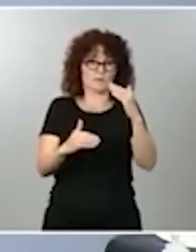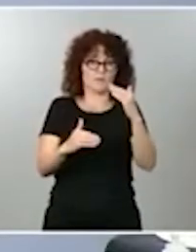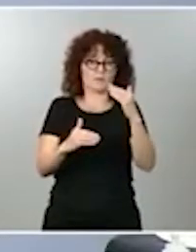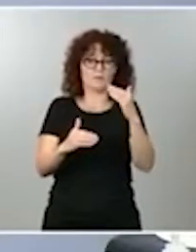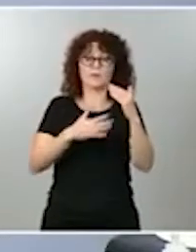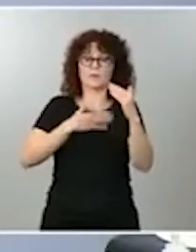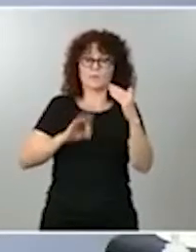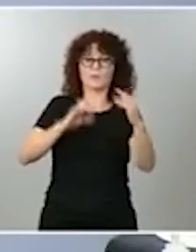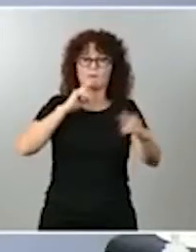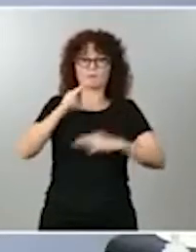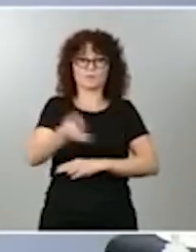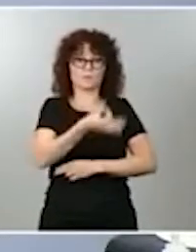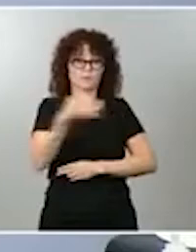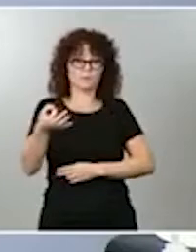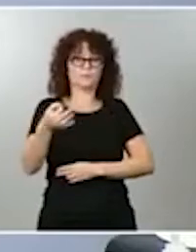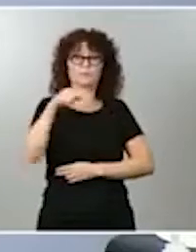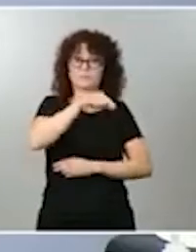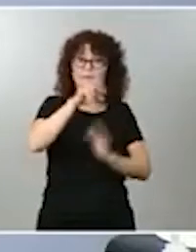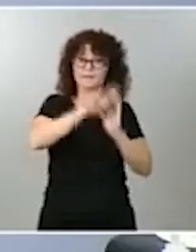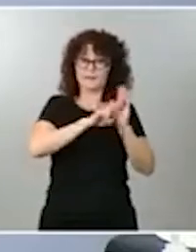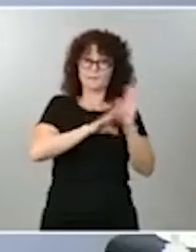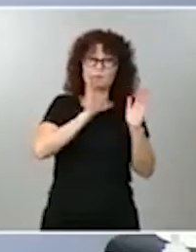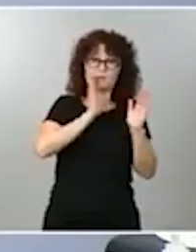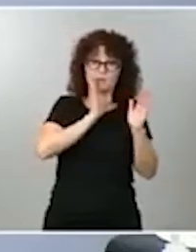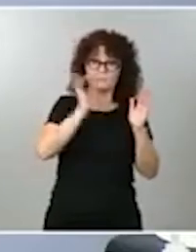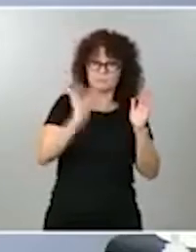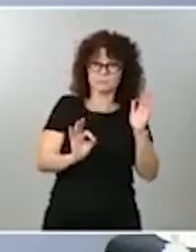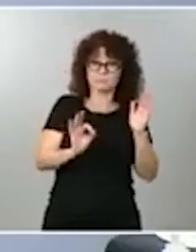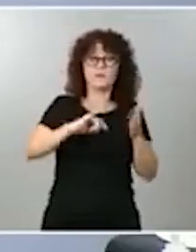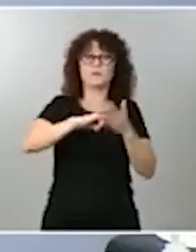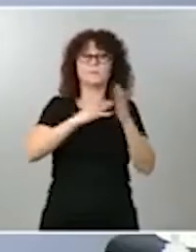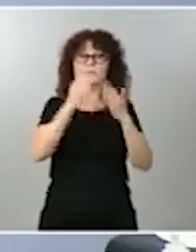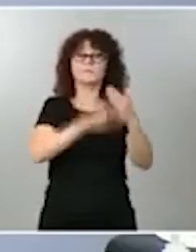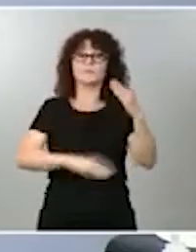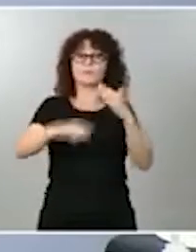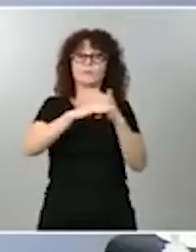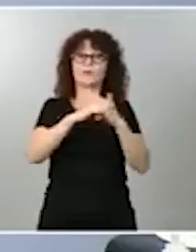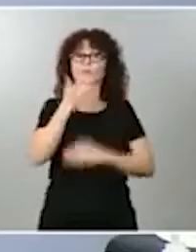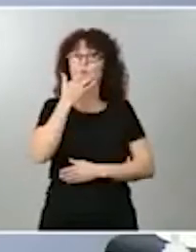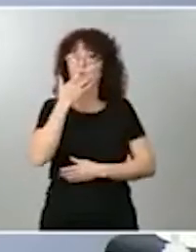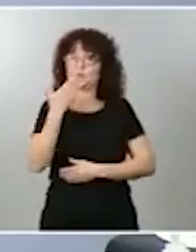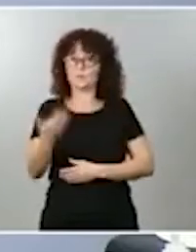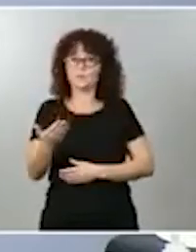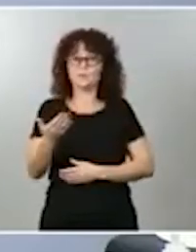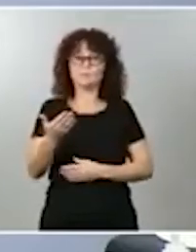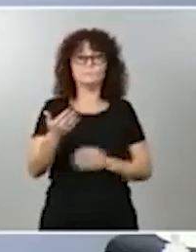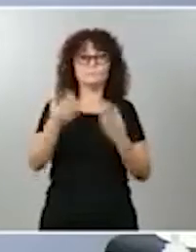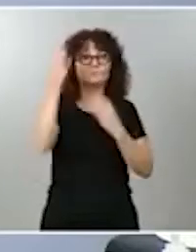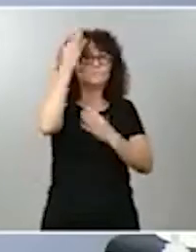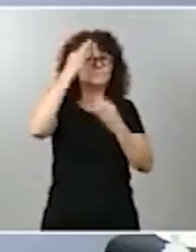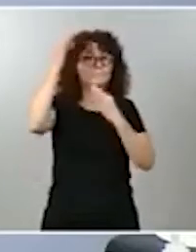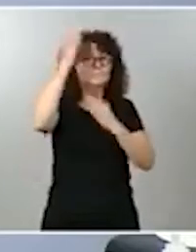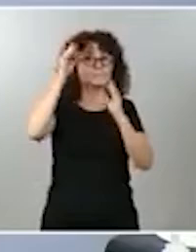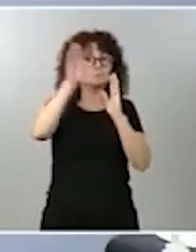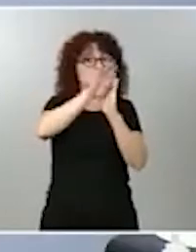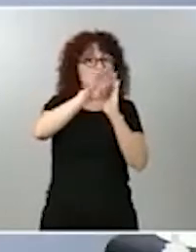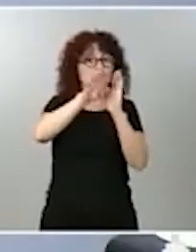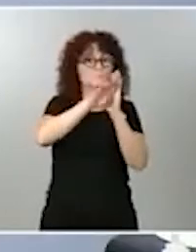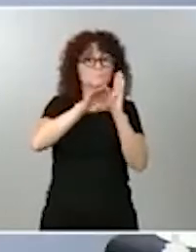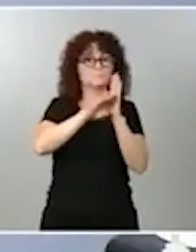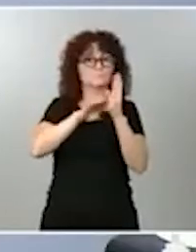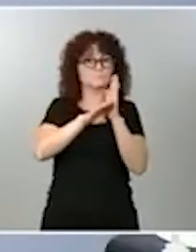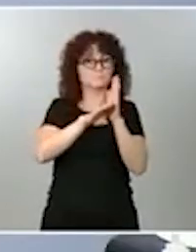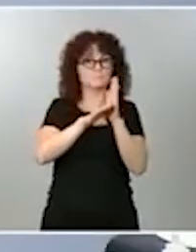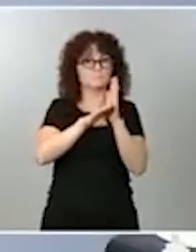lo que hacemos con estos reglamentos, en concreto con el de los planes de igualdad, es detallar y abordar, precisamente de ahí radica la